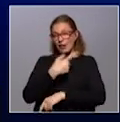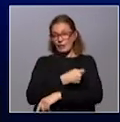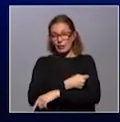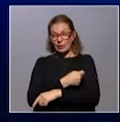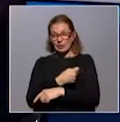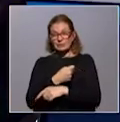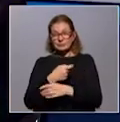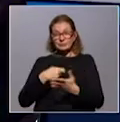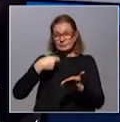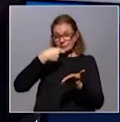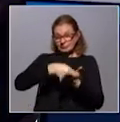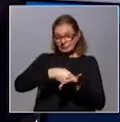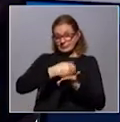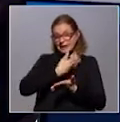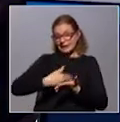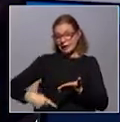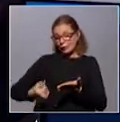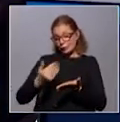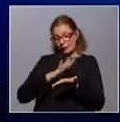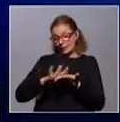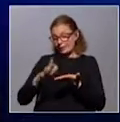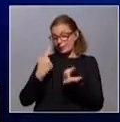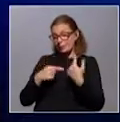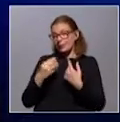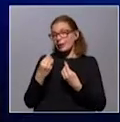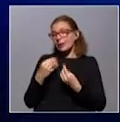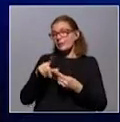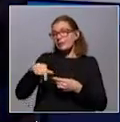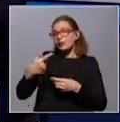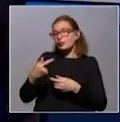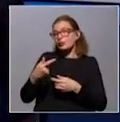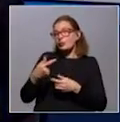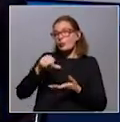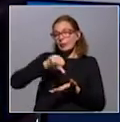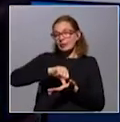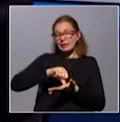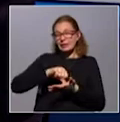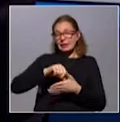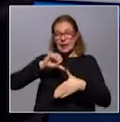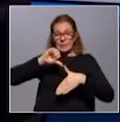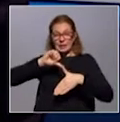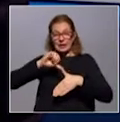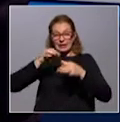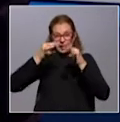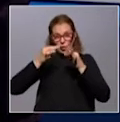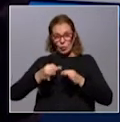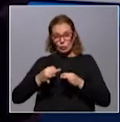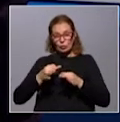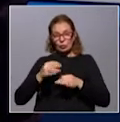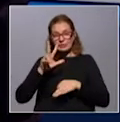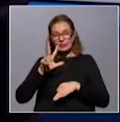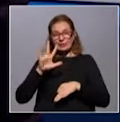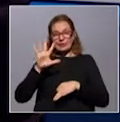están dadas por el Estado son gratis. Pero, ¿qué pasa en otros casos? Sí, Pilar, mira, en América Latina justo tenemos